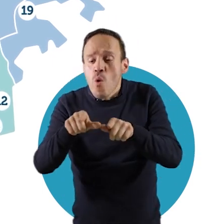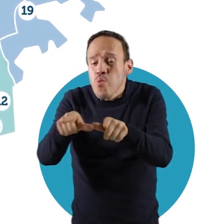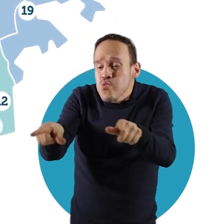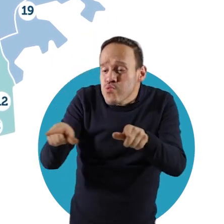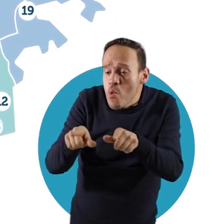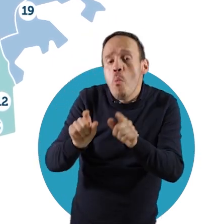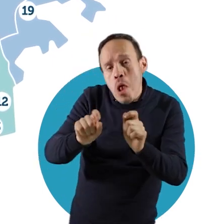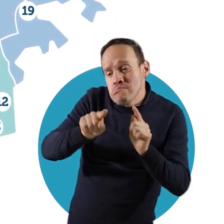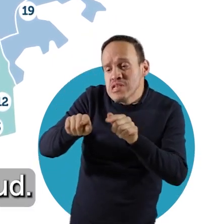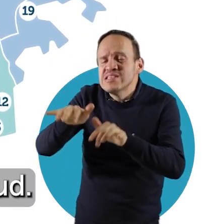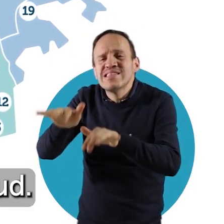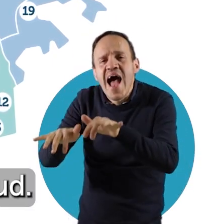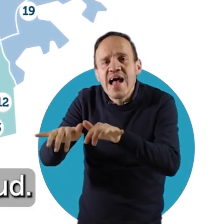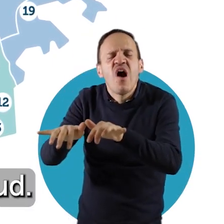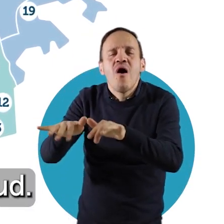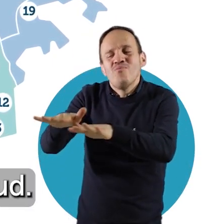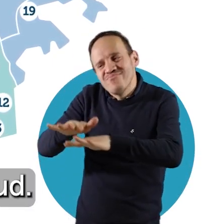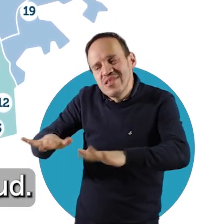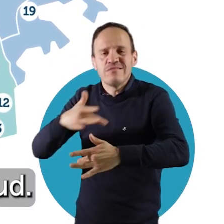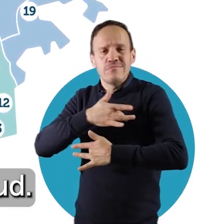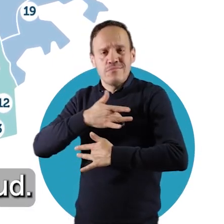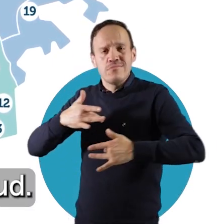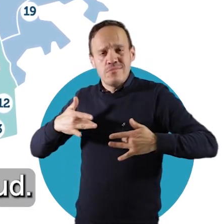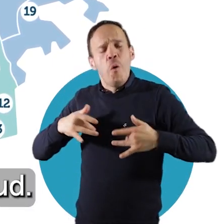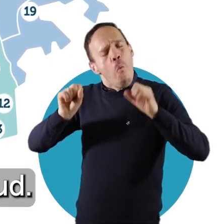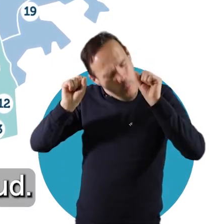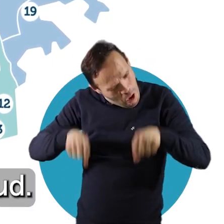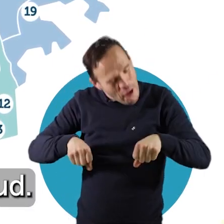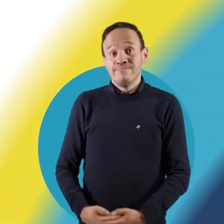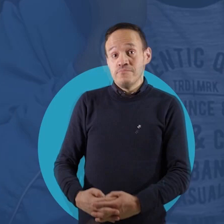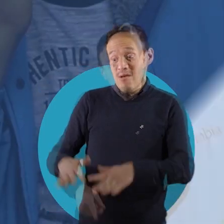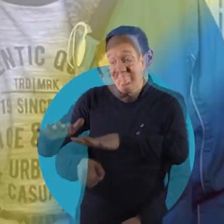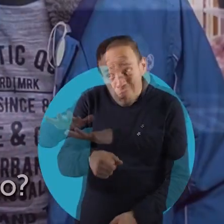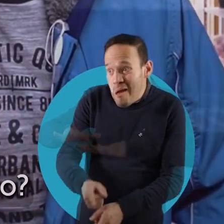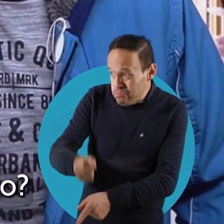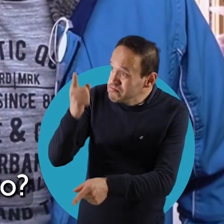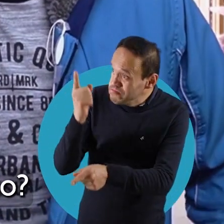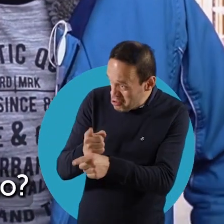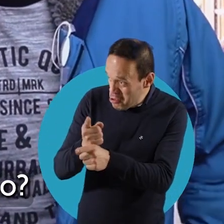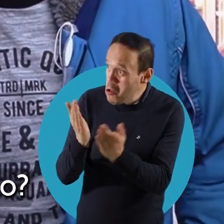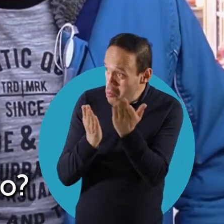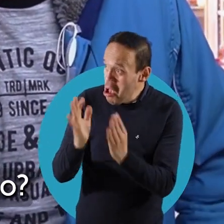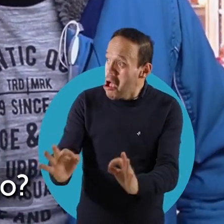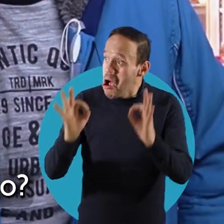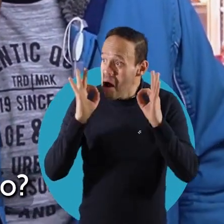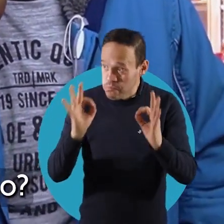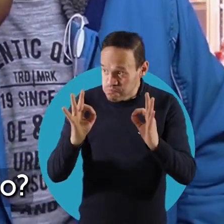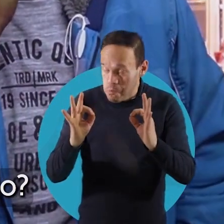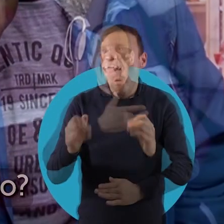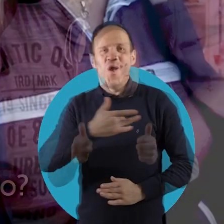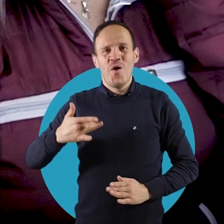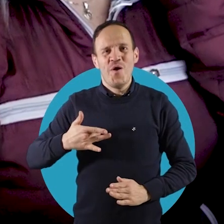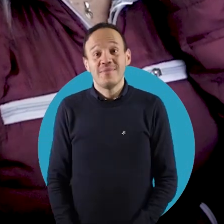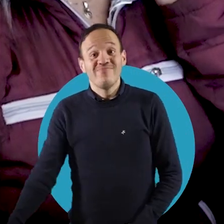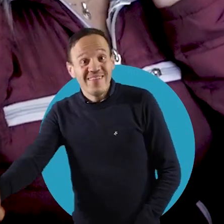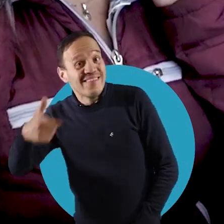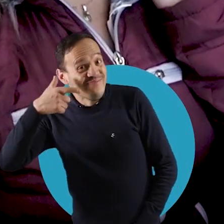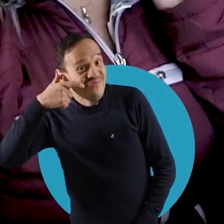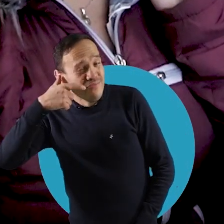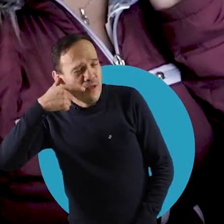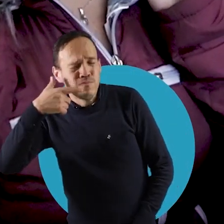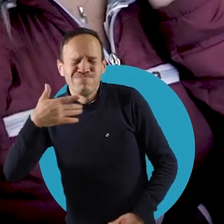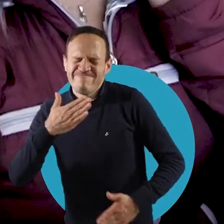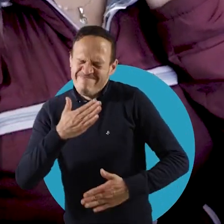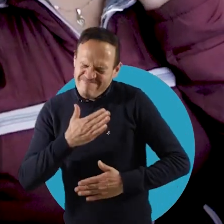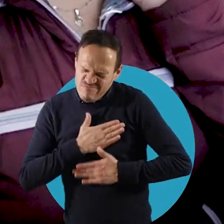Supercades y en la sede de la Secretaría Distrital de Salud. Ah, pero la atienden a uno por todos lados, ¿no? Así como lo